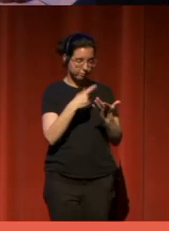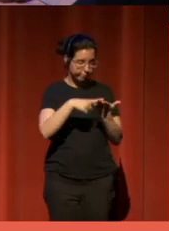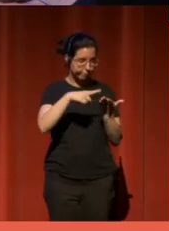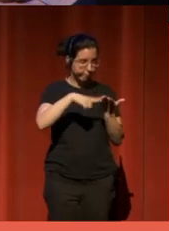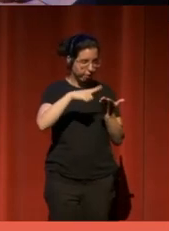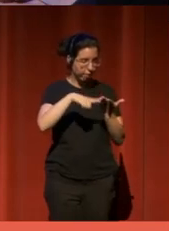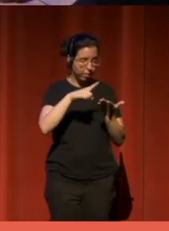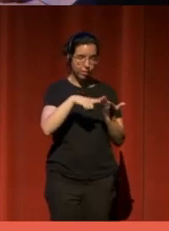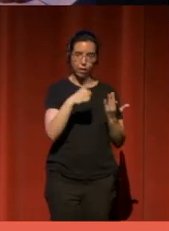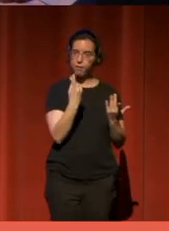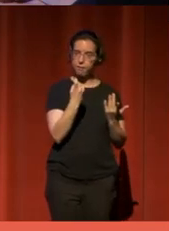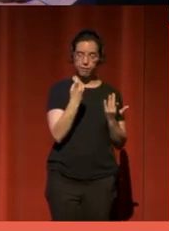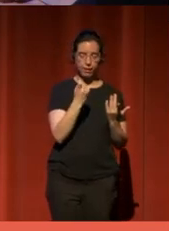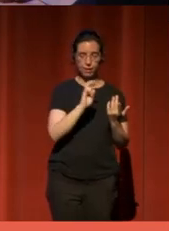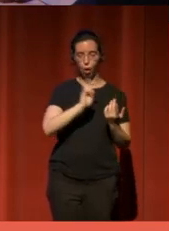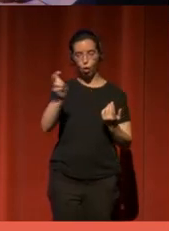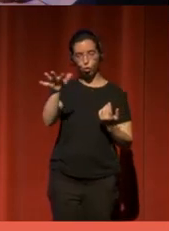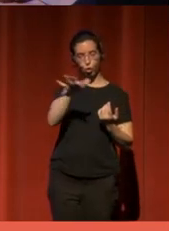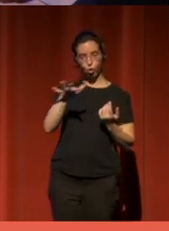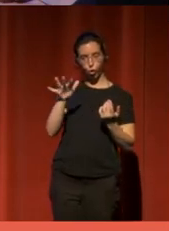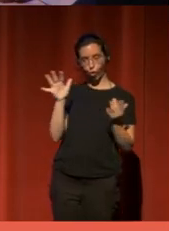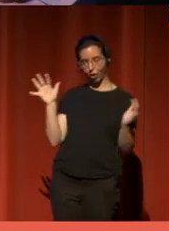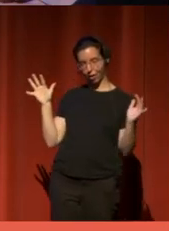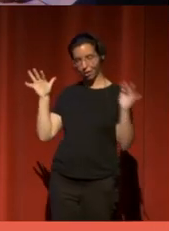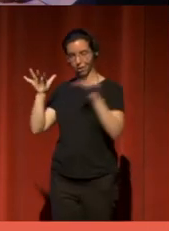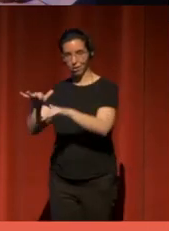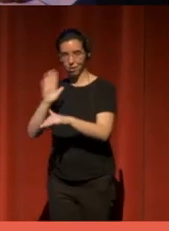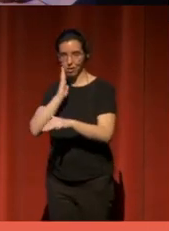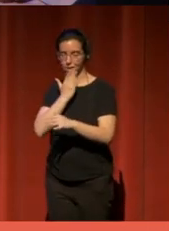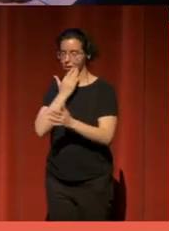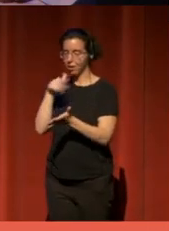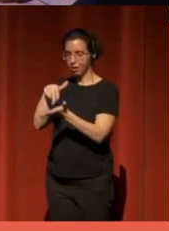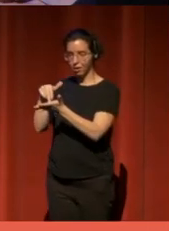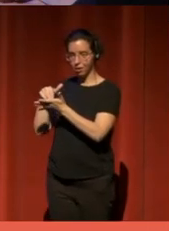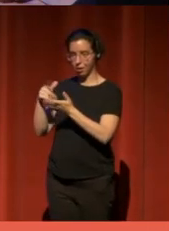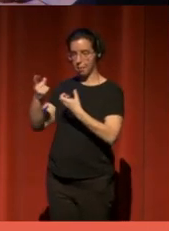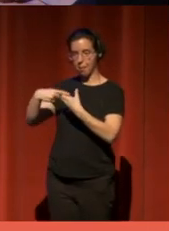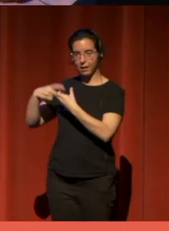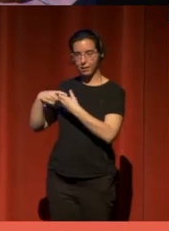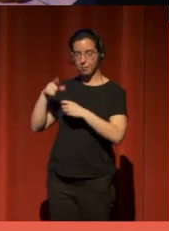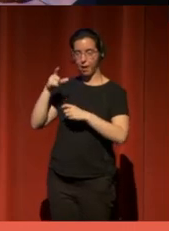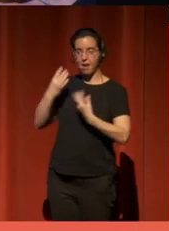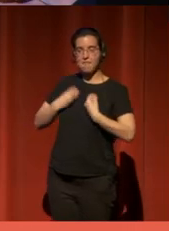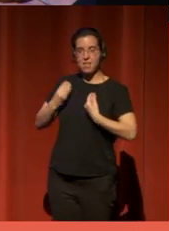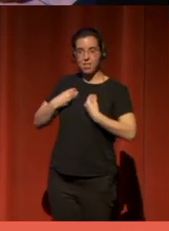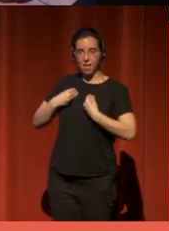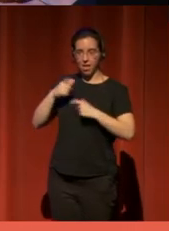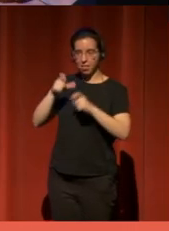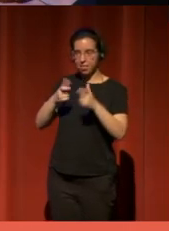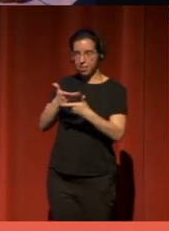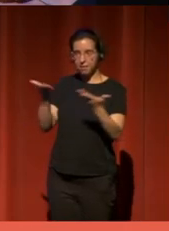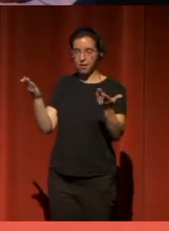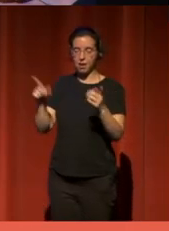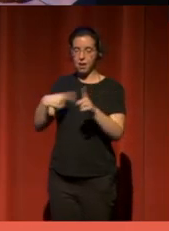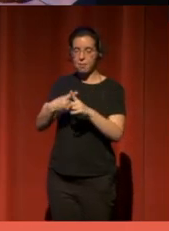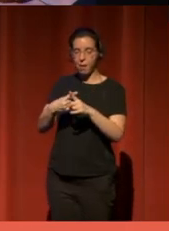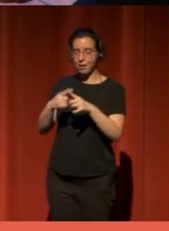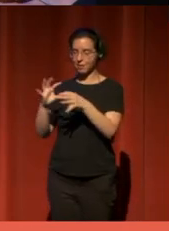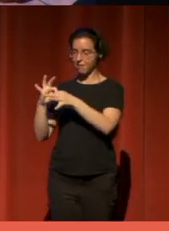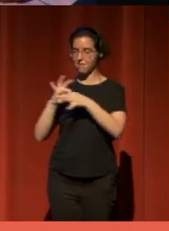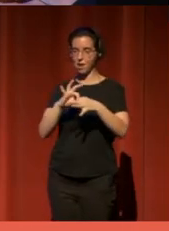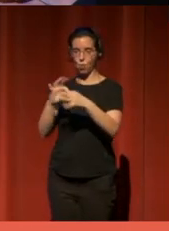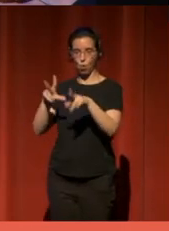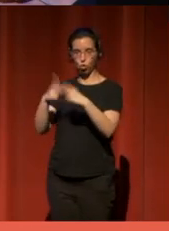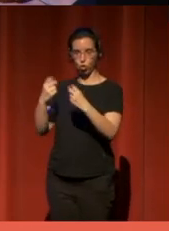espacios comunes donde la gente pueda reunirse, participar en la vida civil y forjar vínculos sociales más sólidos.